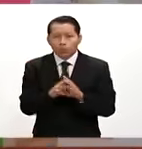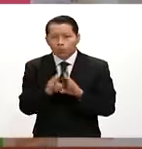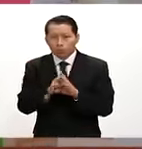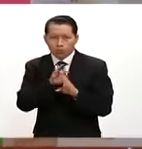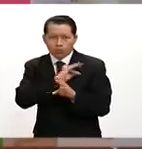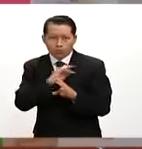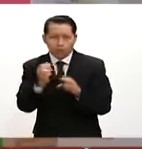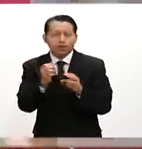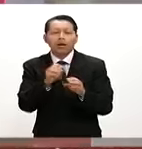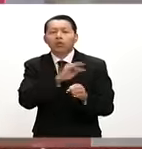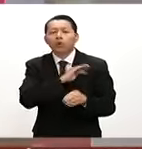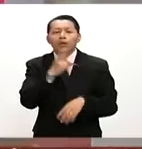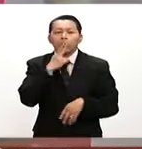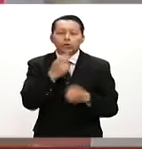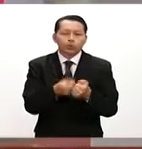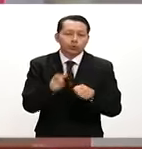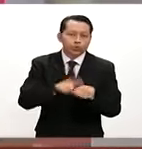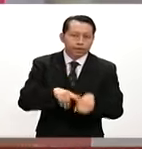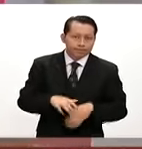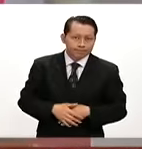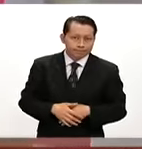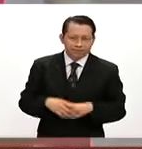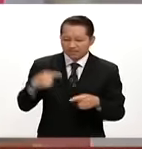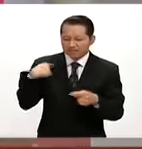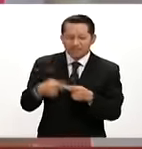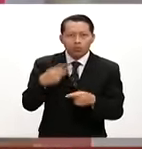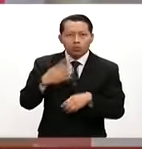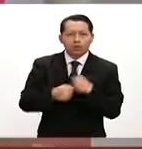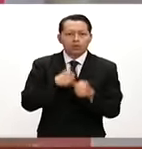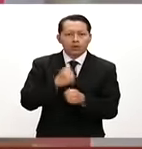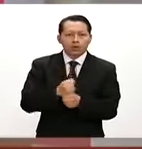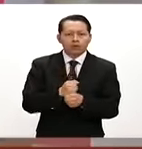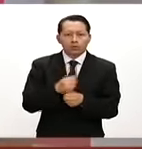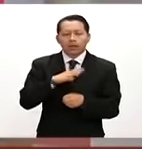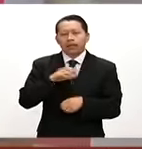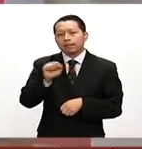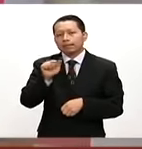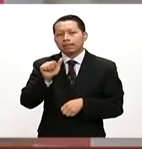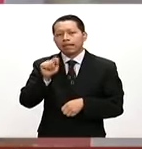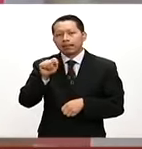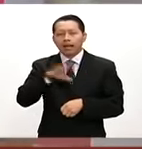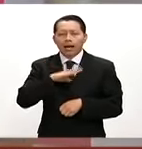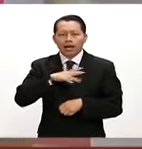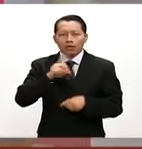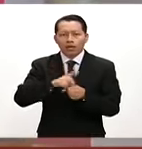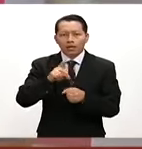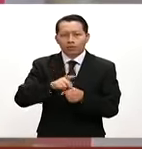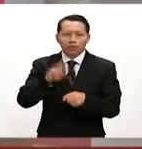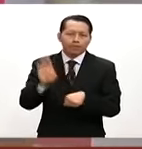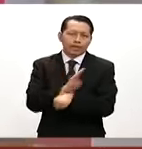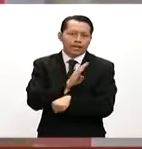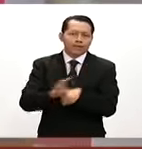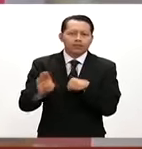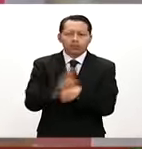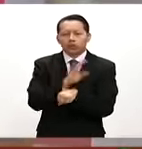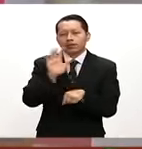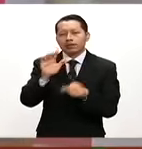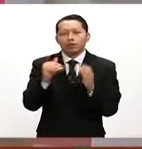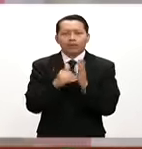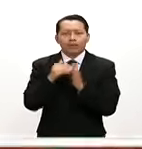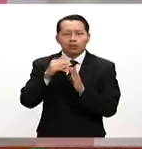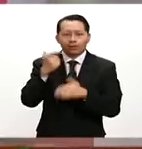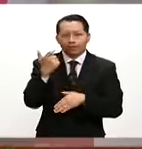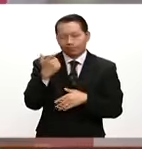un uso social. En los últimos cuatro años, el SAE ha otorgado donaciones que han beneficiado a más de 5 millones de